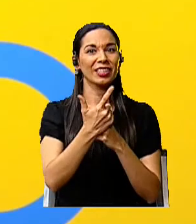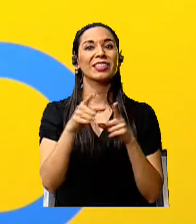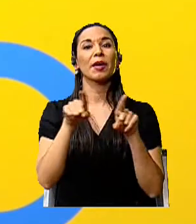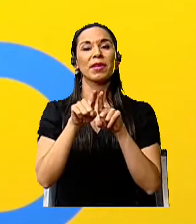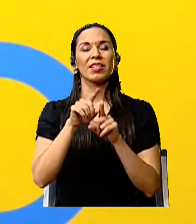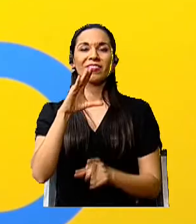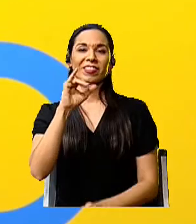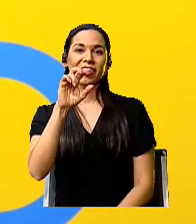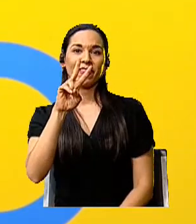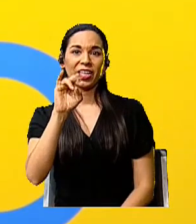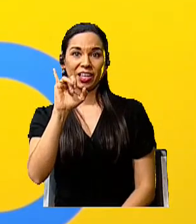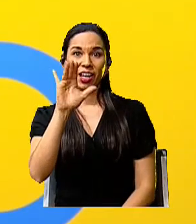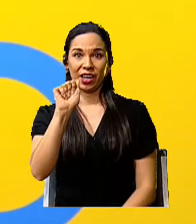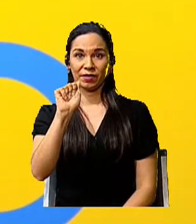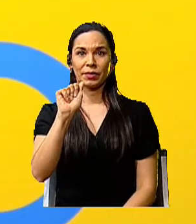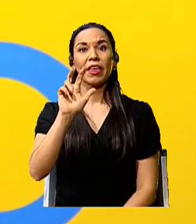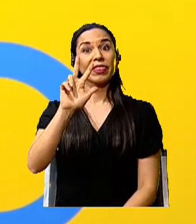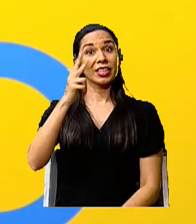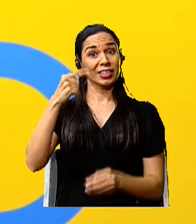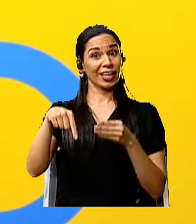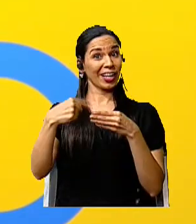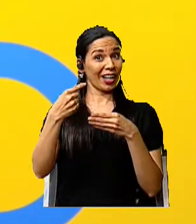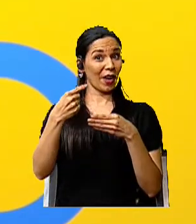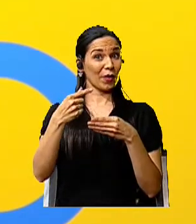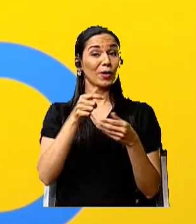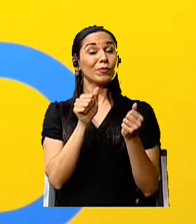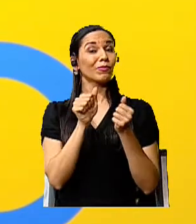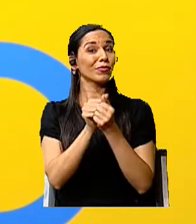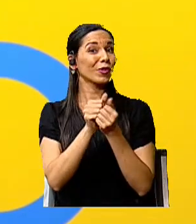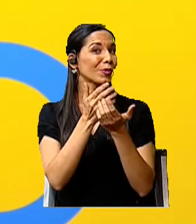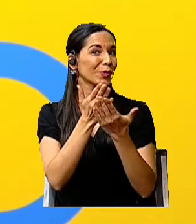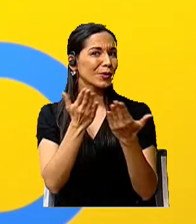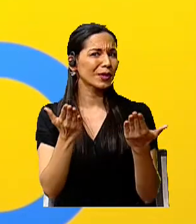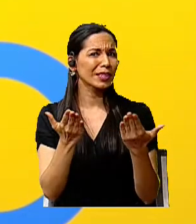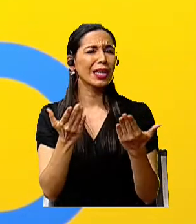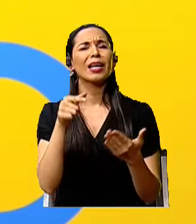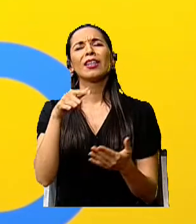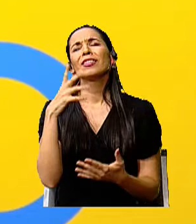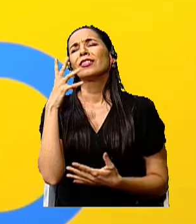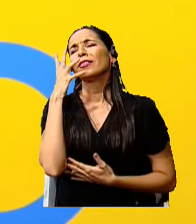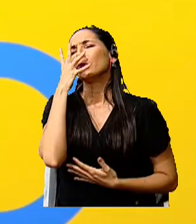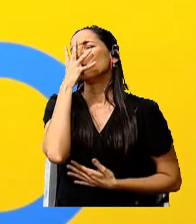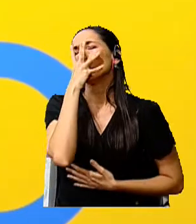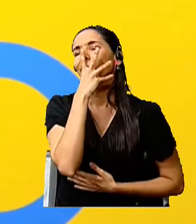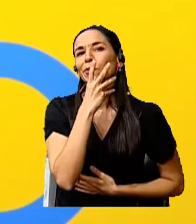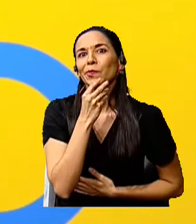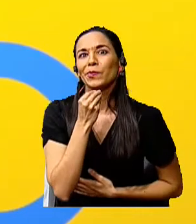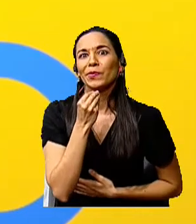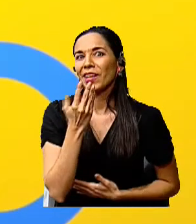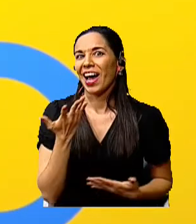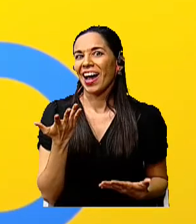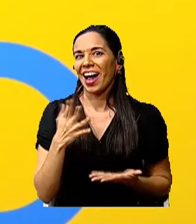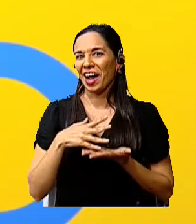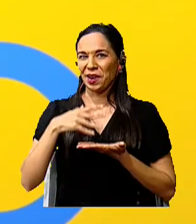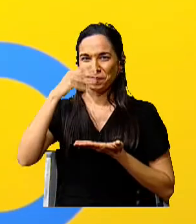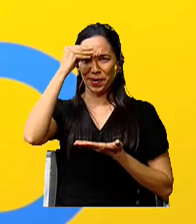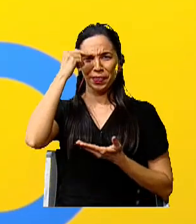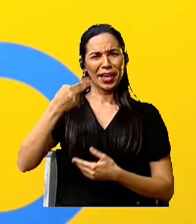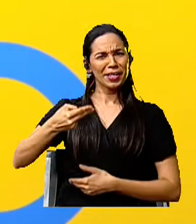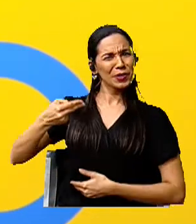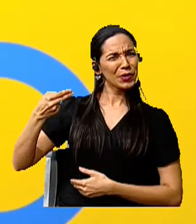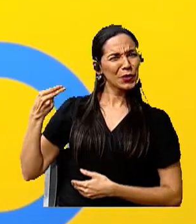cívica de tercer año. Aquí en esta área tan fascinante vamos a aprender sobre historia,